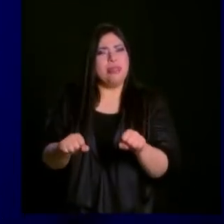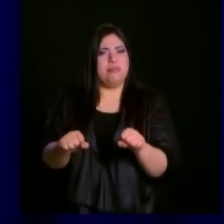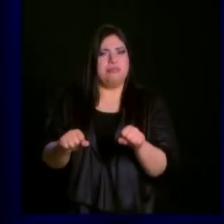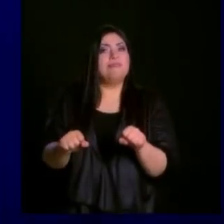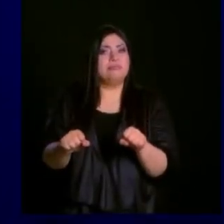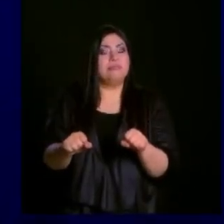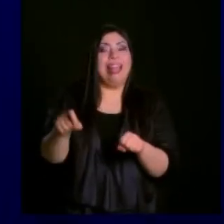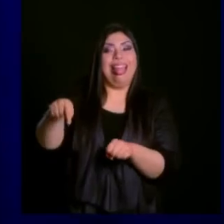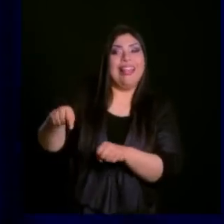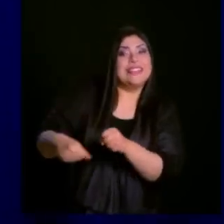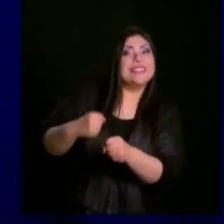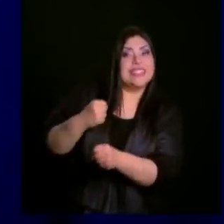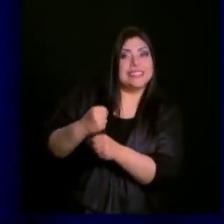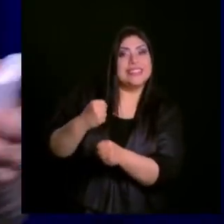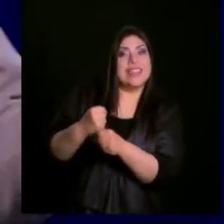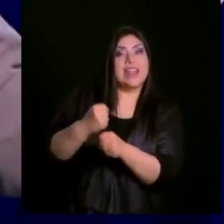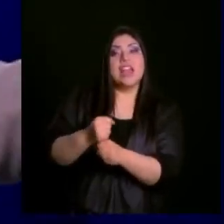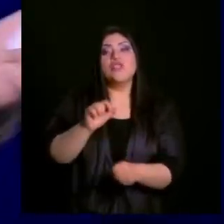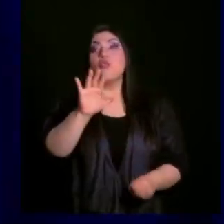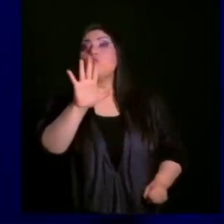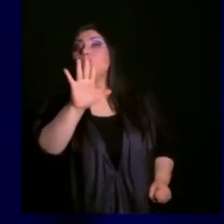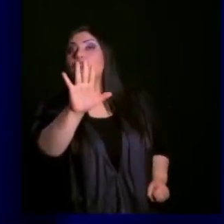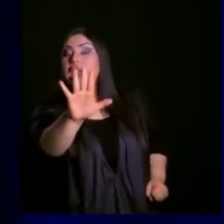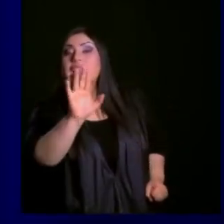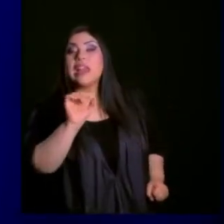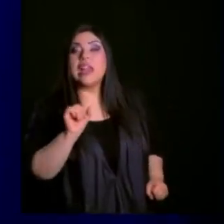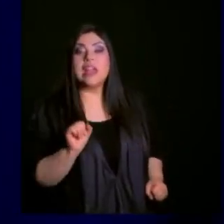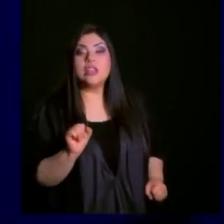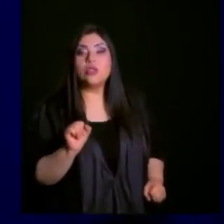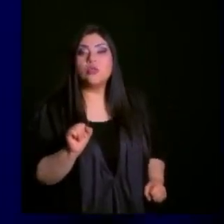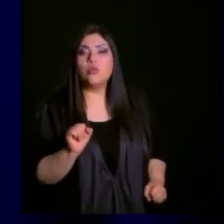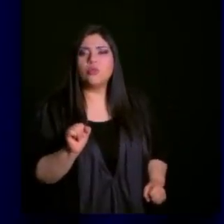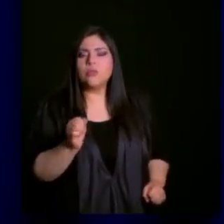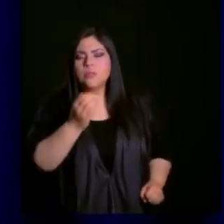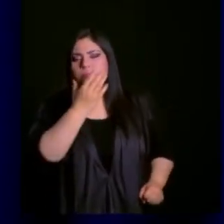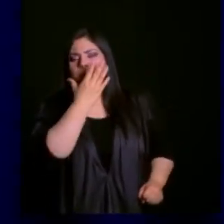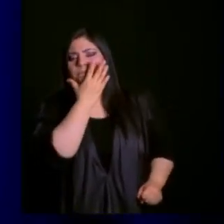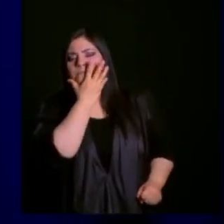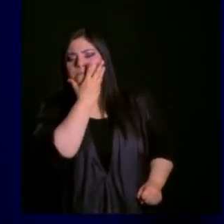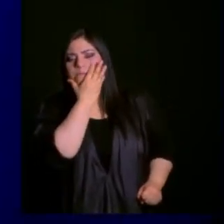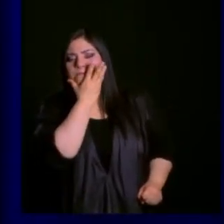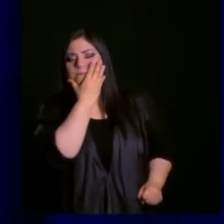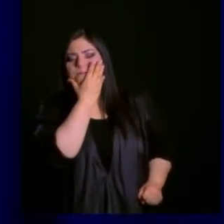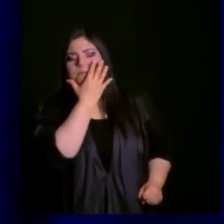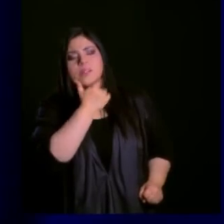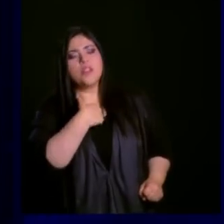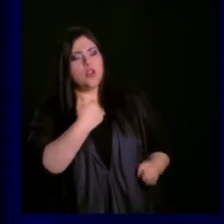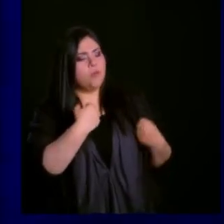Este es el año en que tú vas a tomar cada cosa que hagas y tú te vas a dar un punteo de 1 a 10.